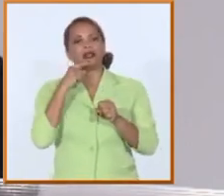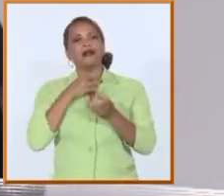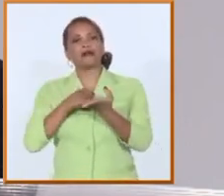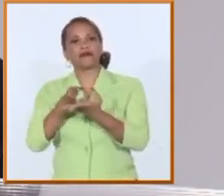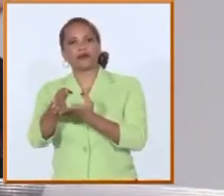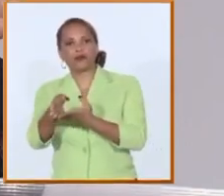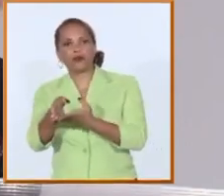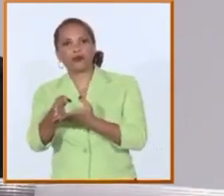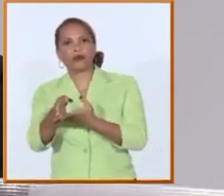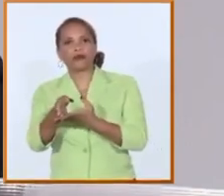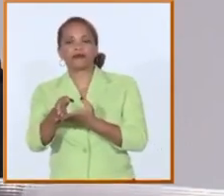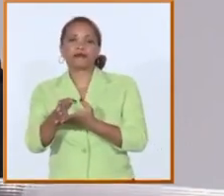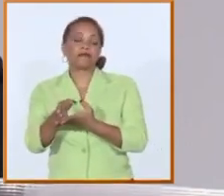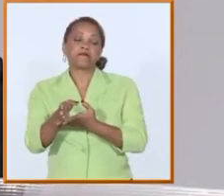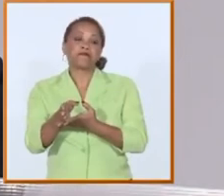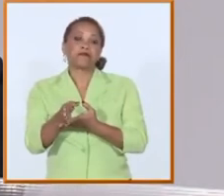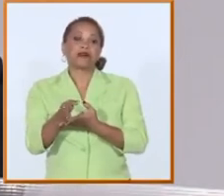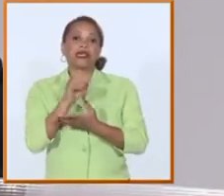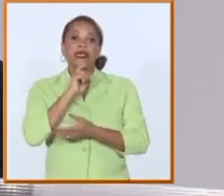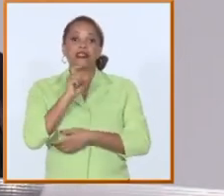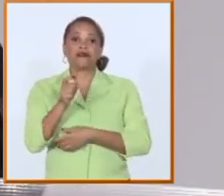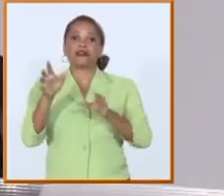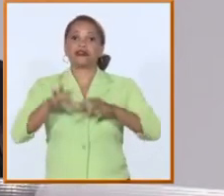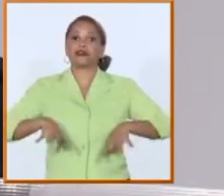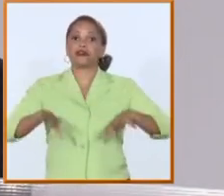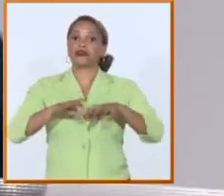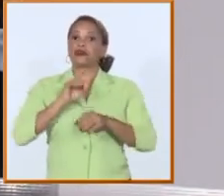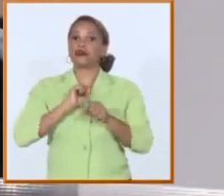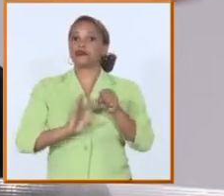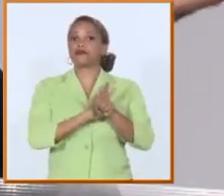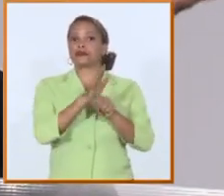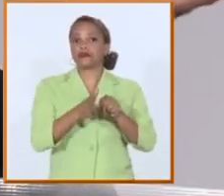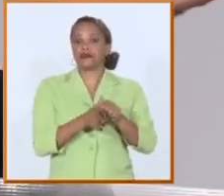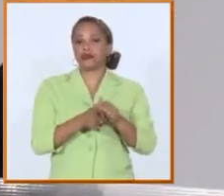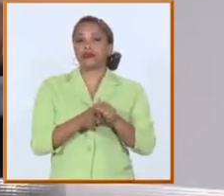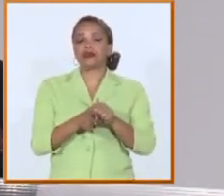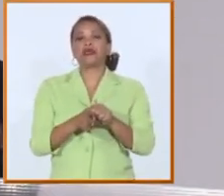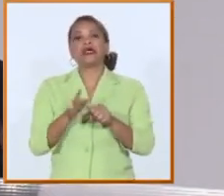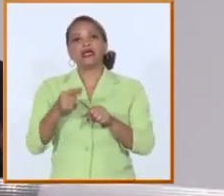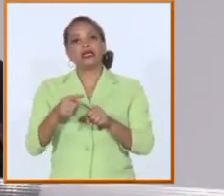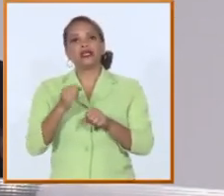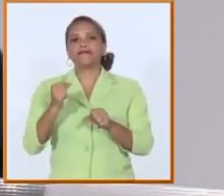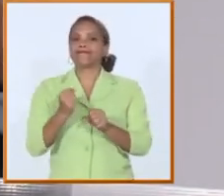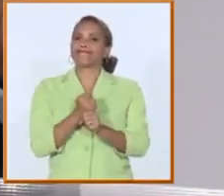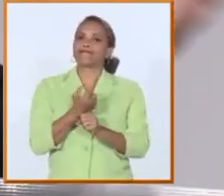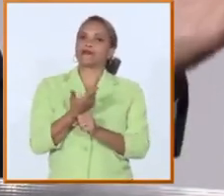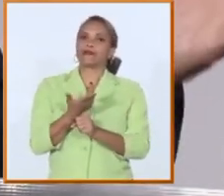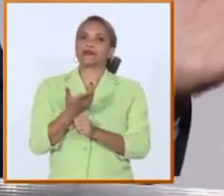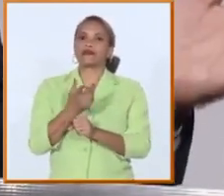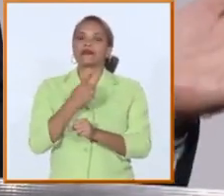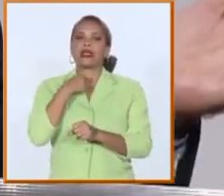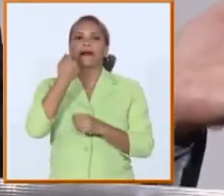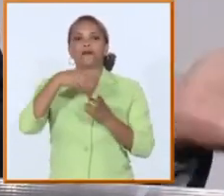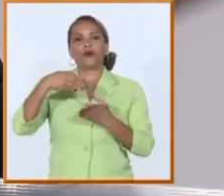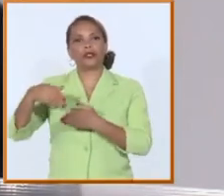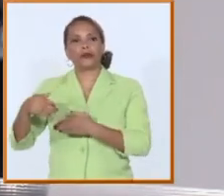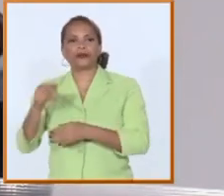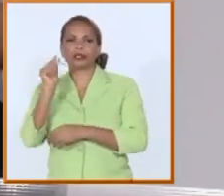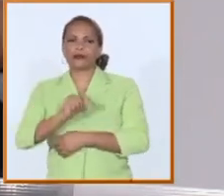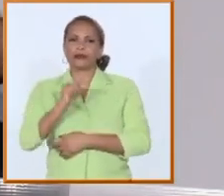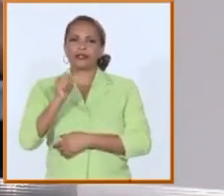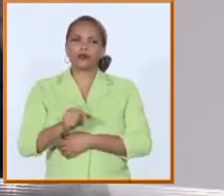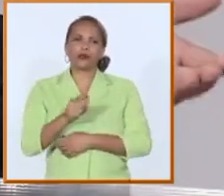volver a vivir una situación como esa nosotros y que tuvimos que lamentar hasta pérdida de humana